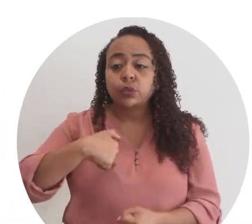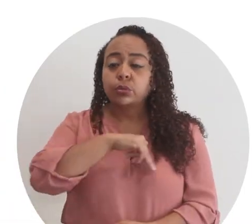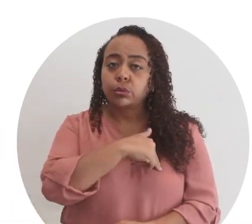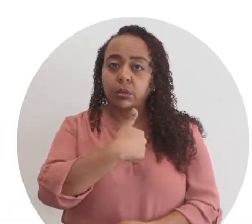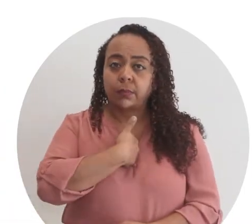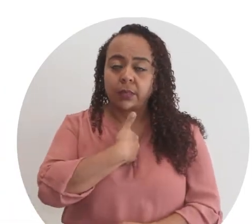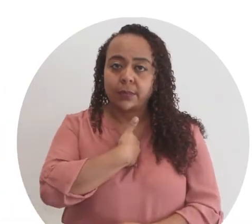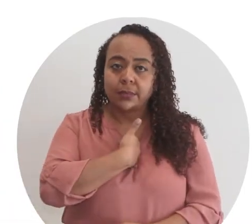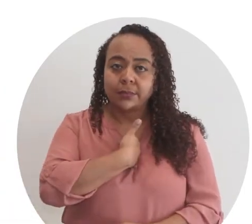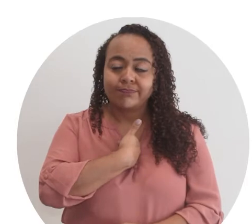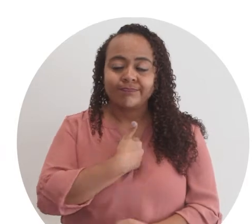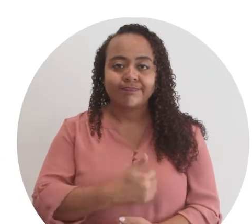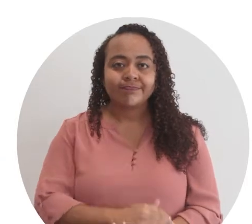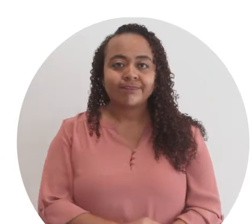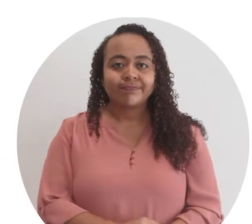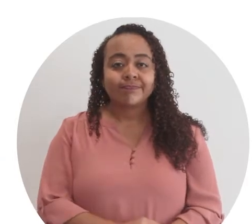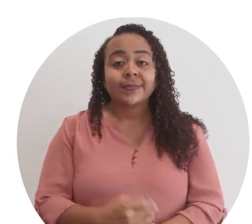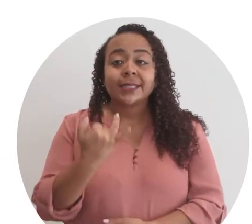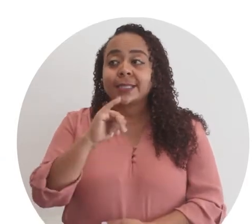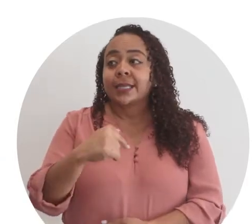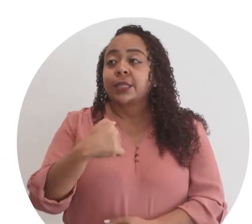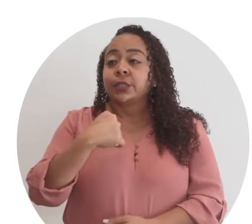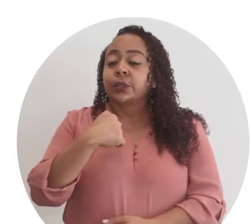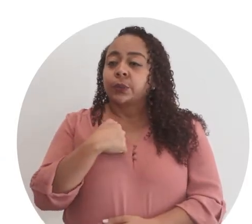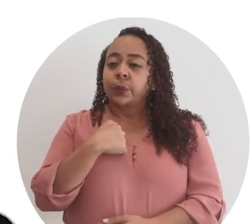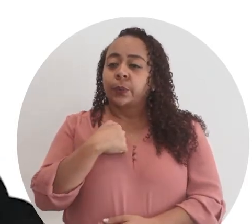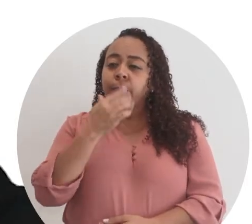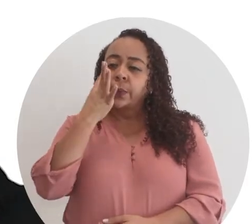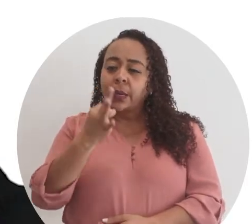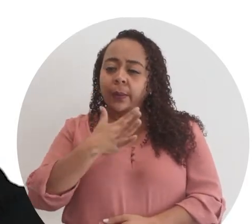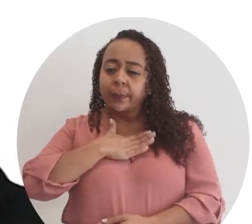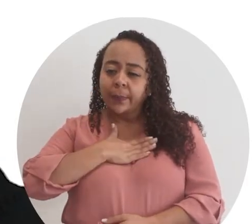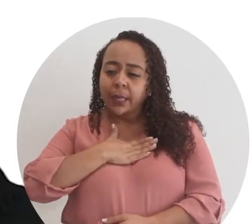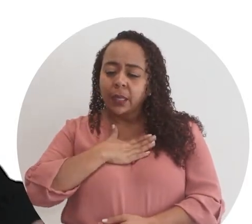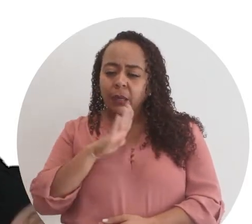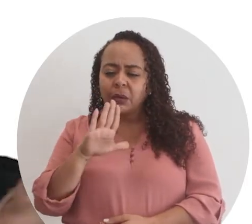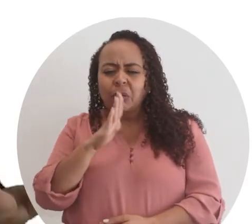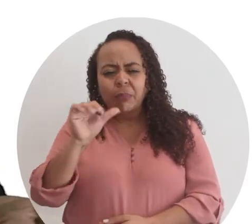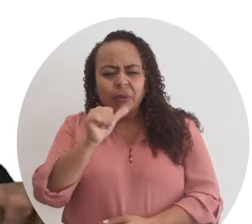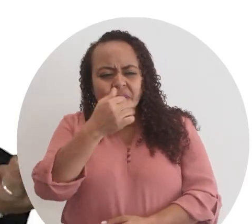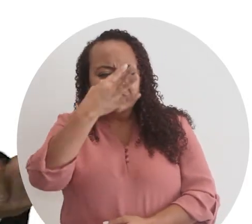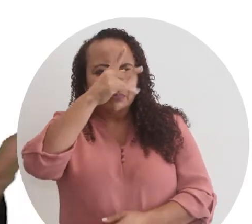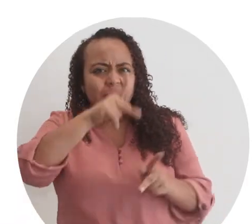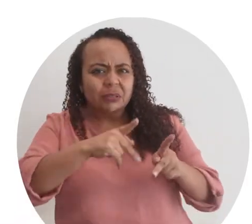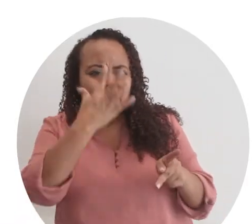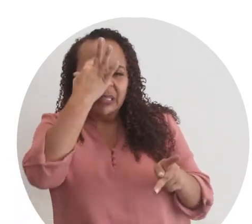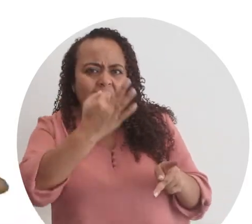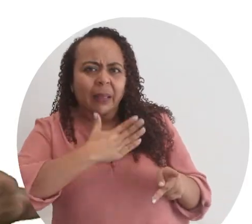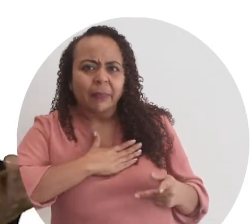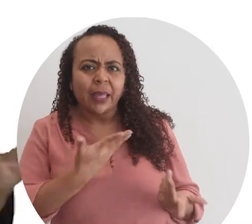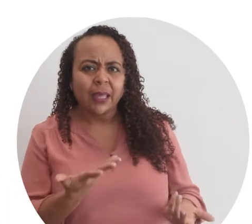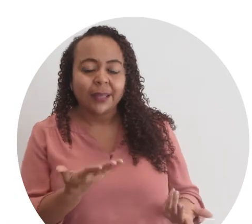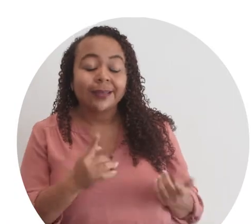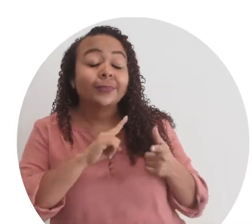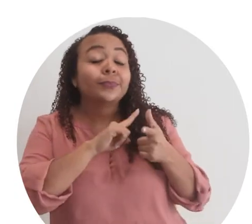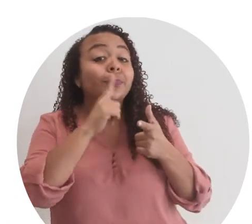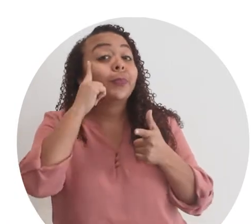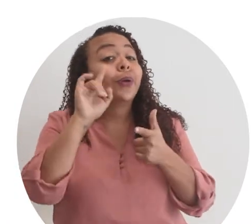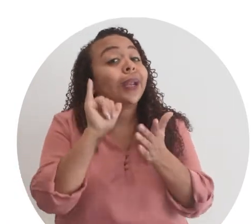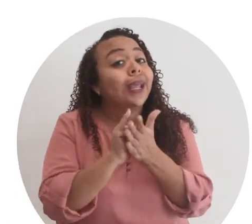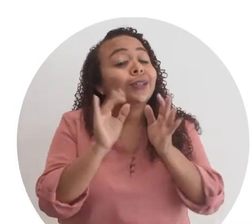confianza que tenemos en nosotras mismas. Y si yo no creo en mí misma, ¿cómo otras personas van a creer en mí?